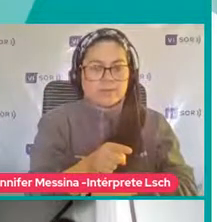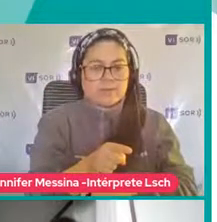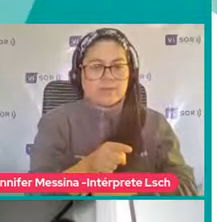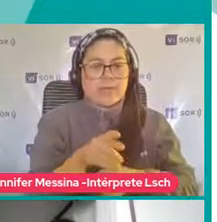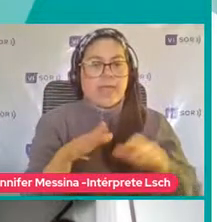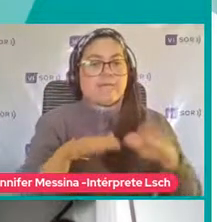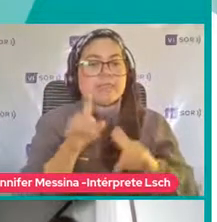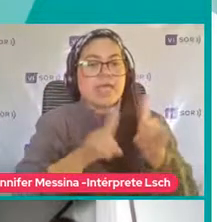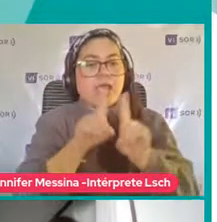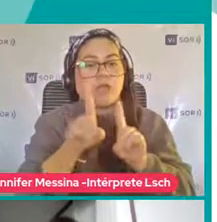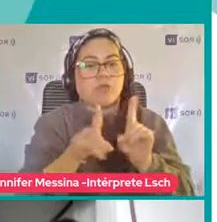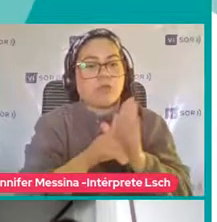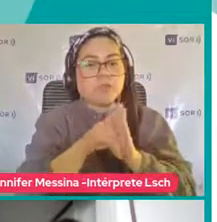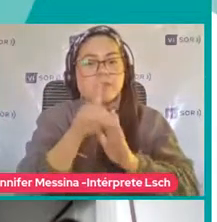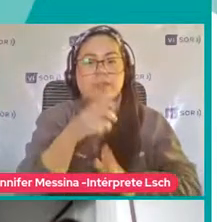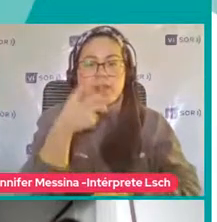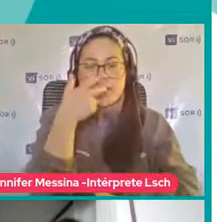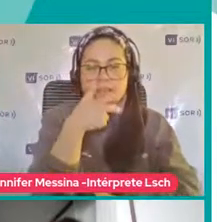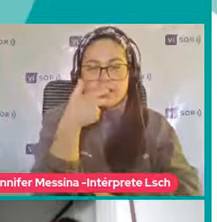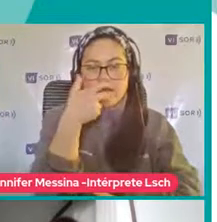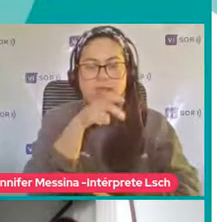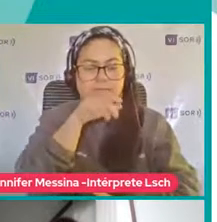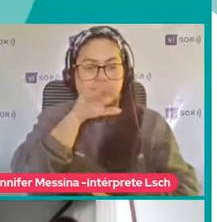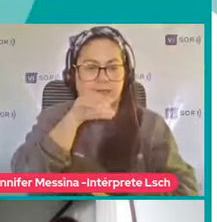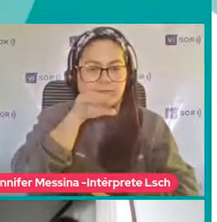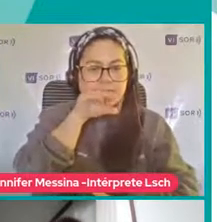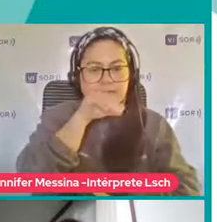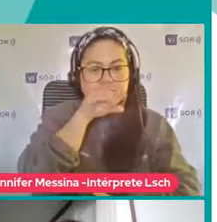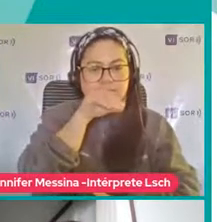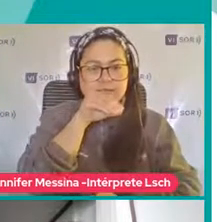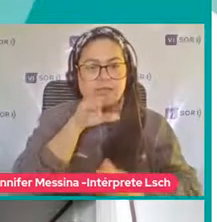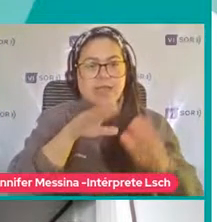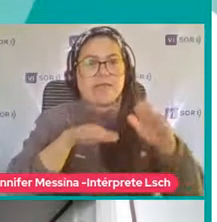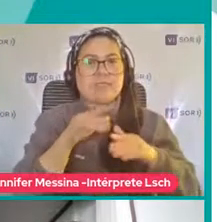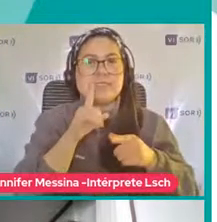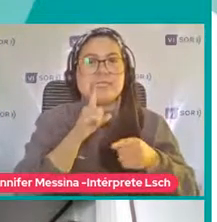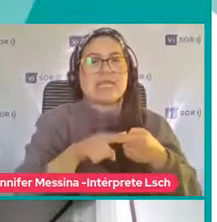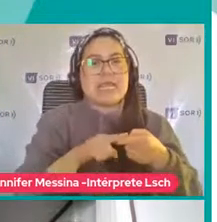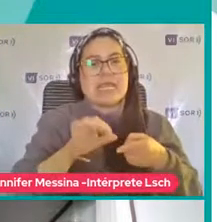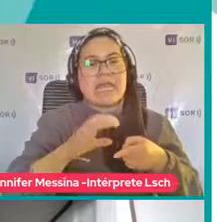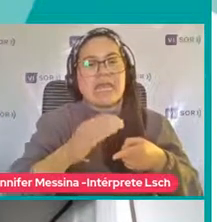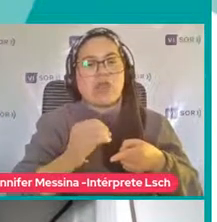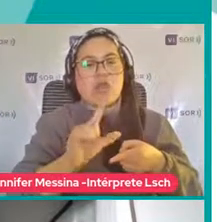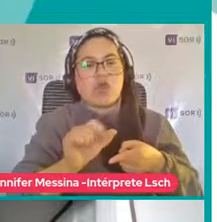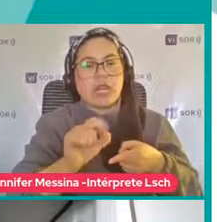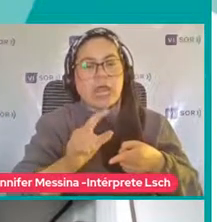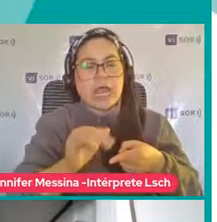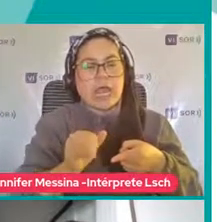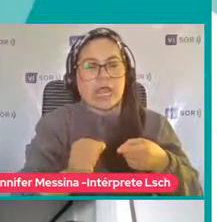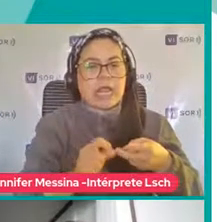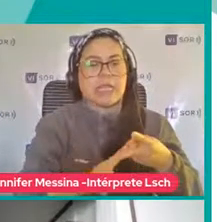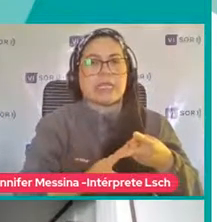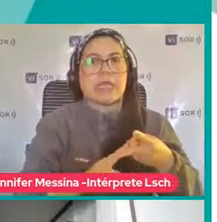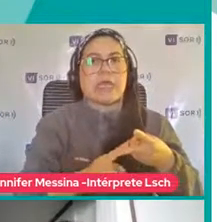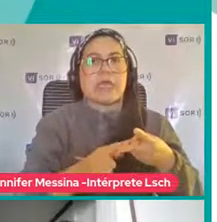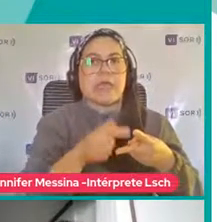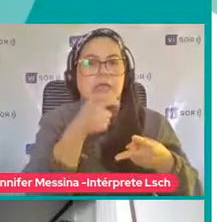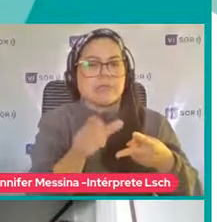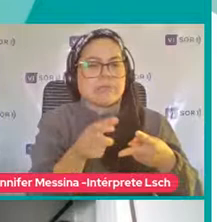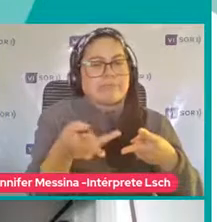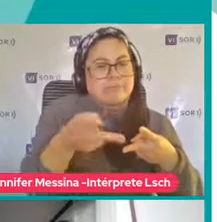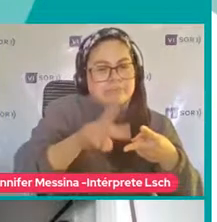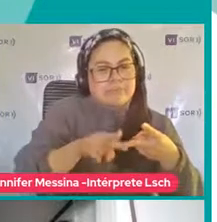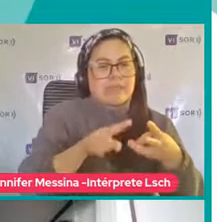Desarrollar El aula Tienen ciertas Características Como ecolalia Inversión Pronominal Y entonaciones